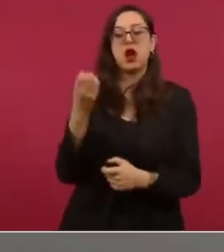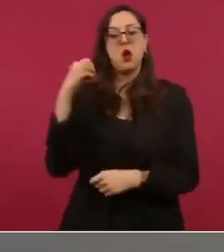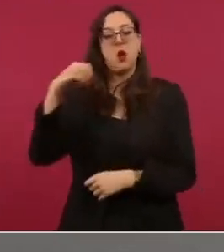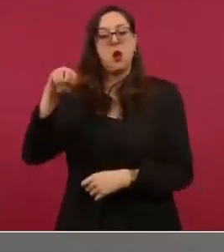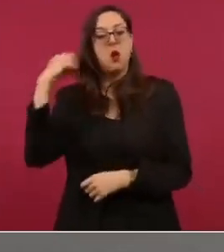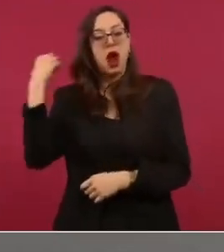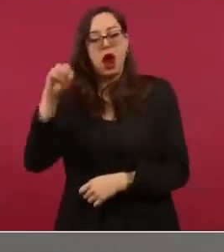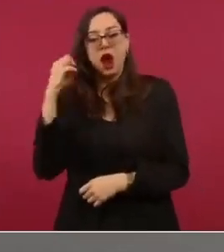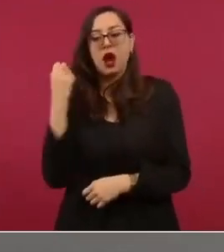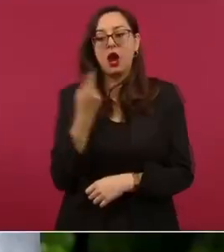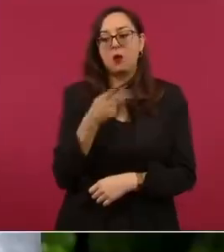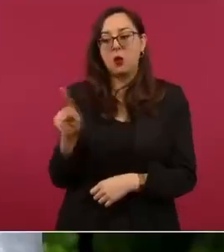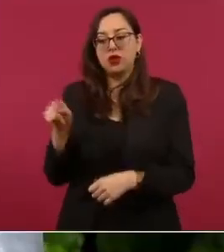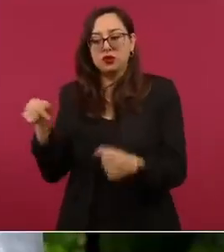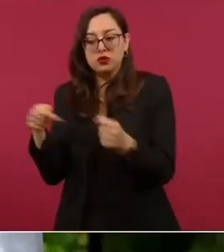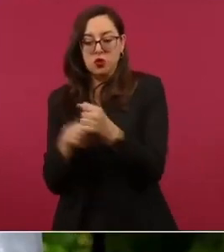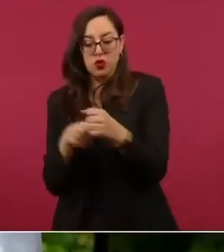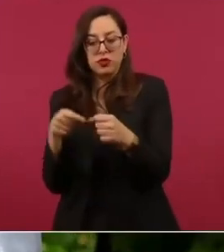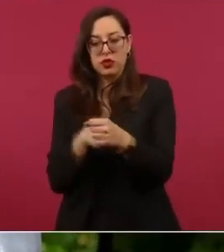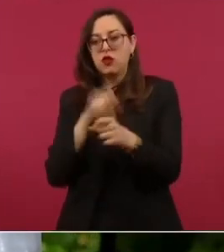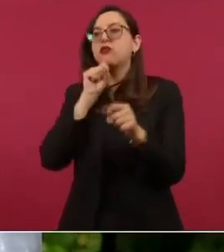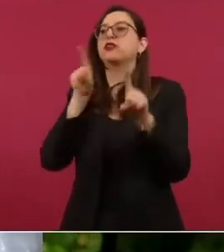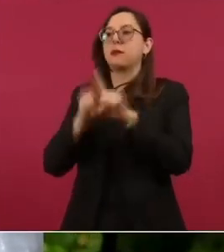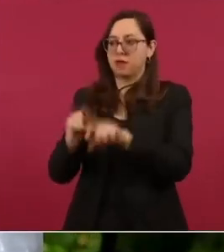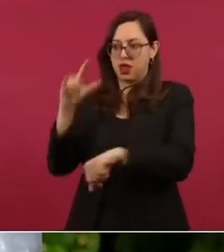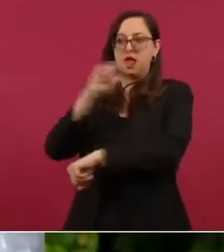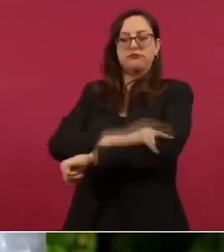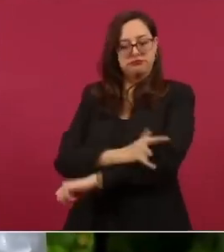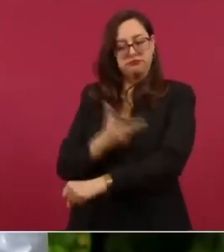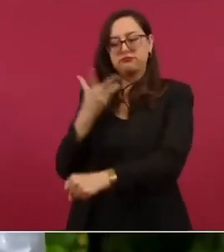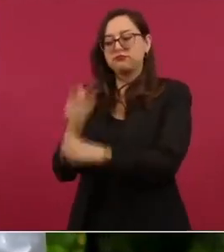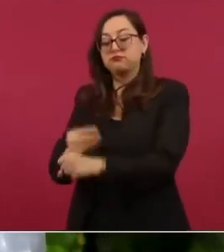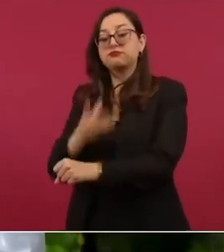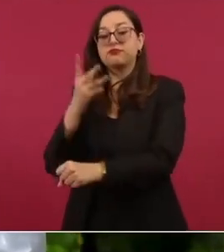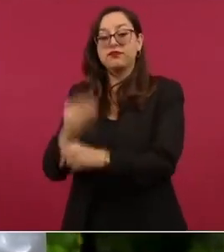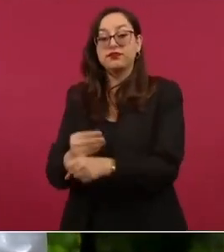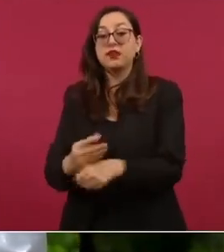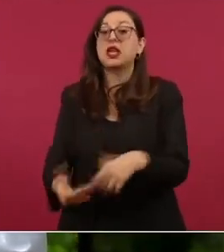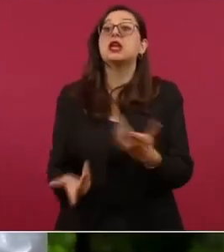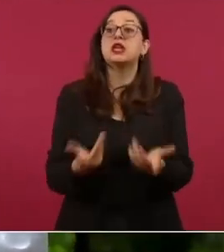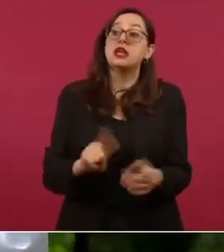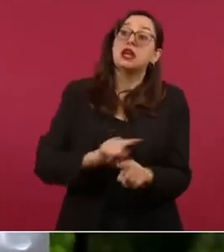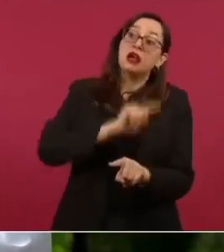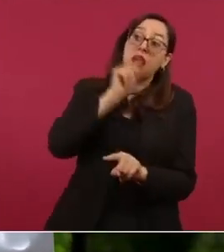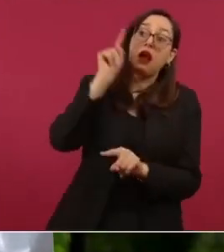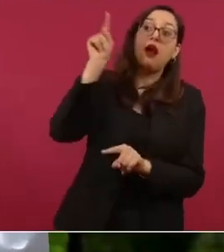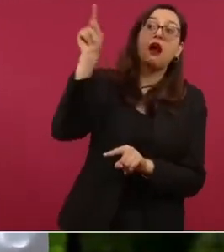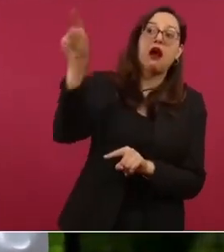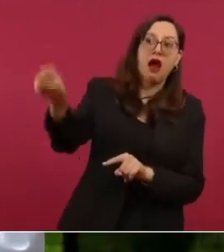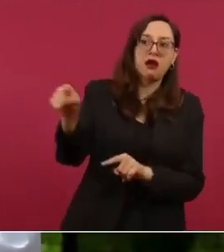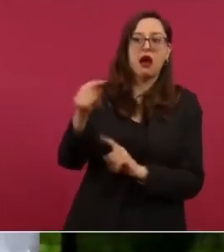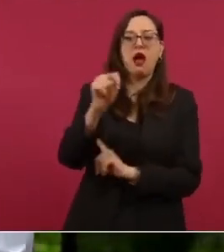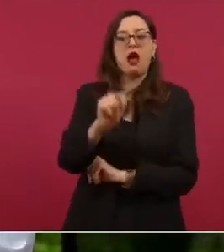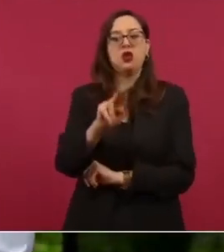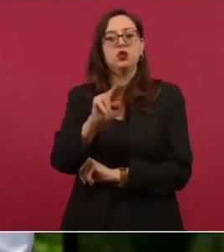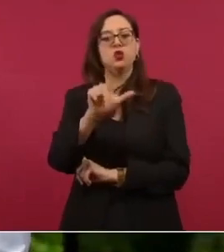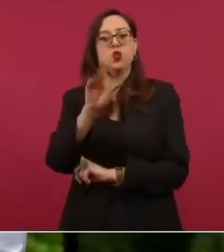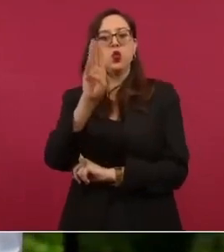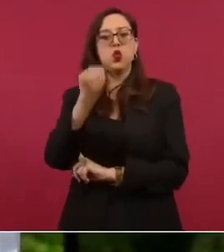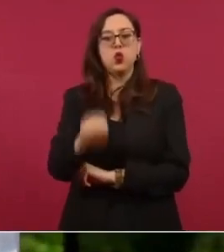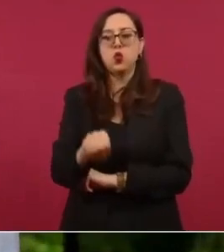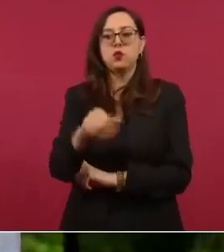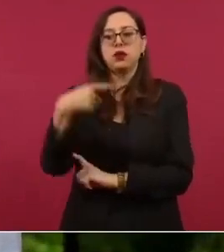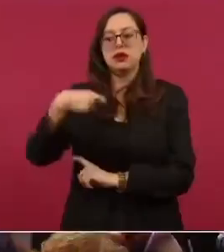Oaxaca y está en proceso de construcción el nuevo aeropuerto internacional de Tulum